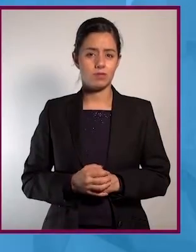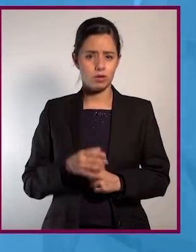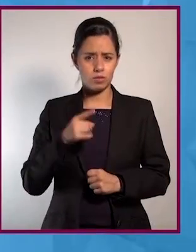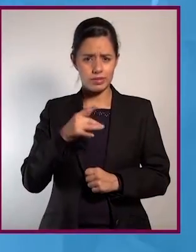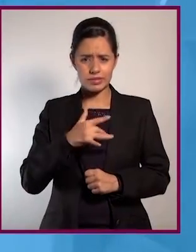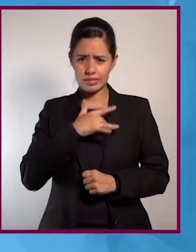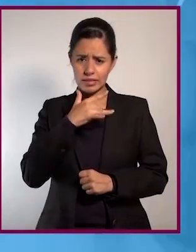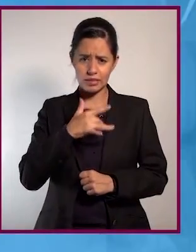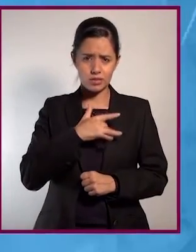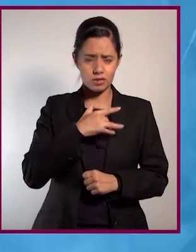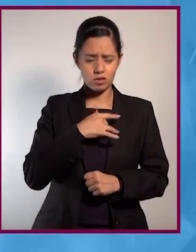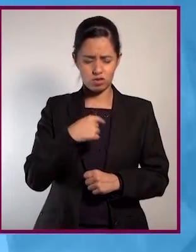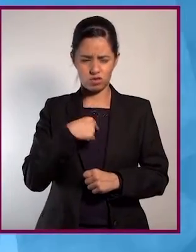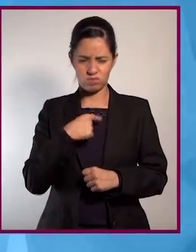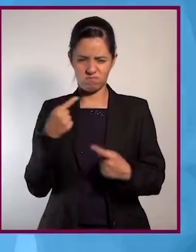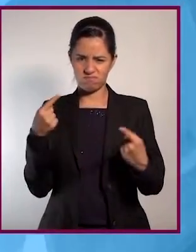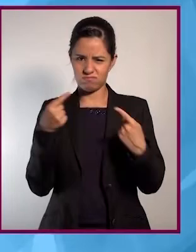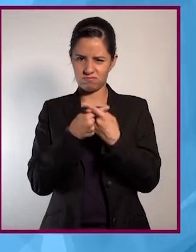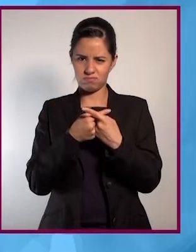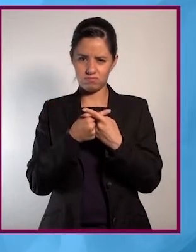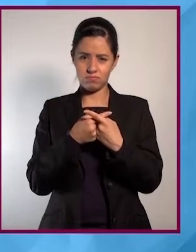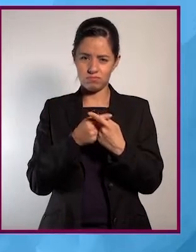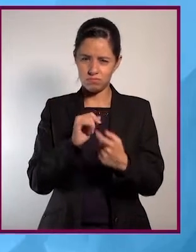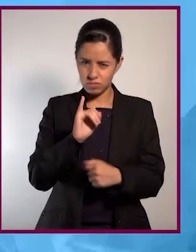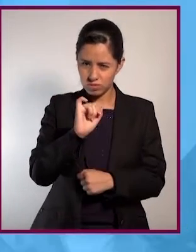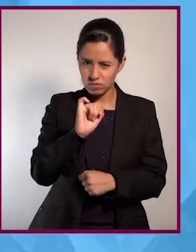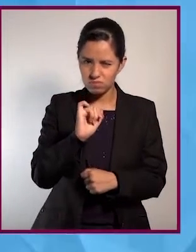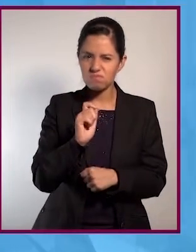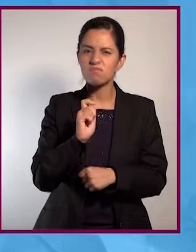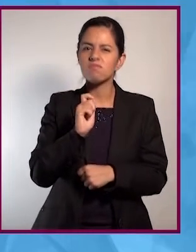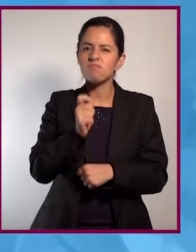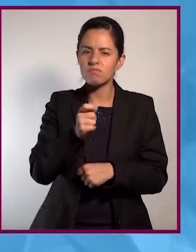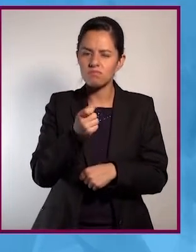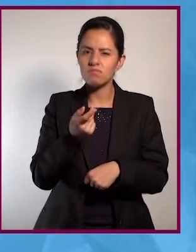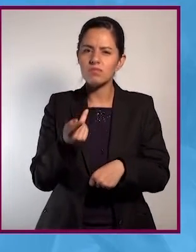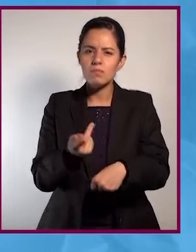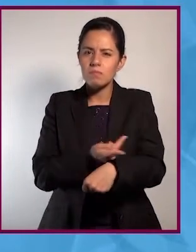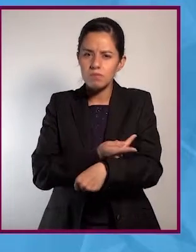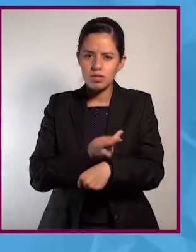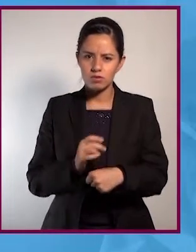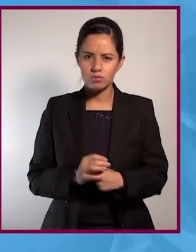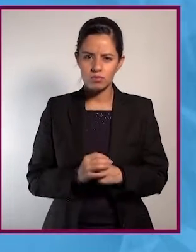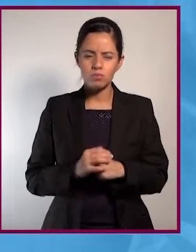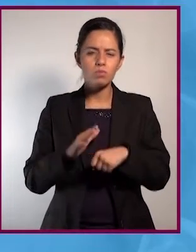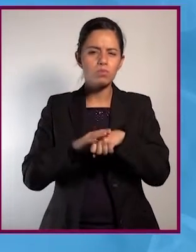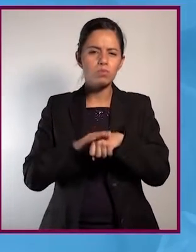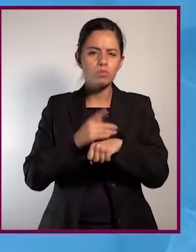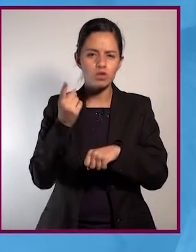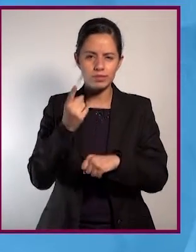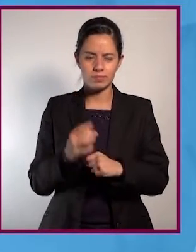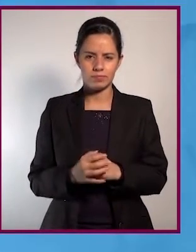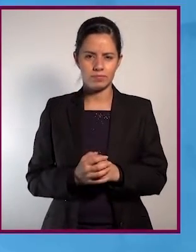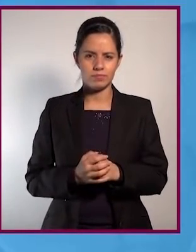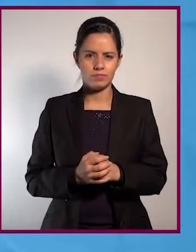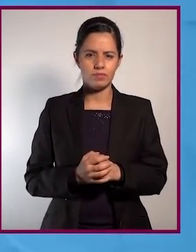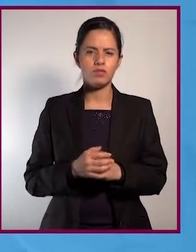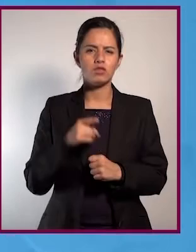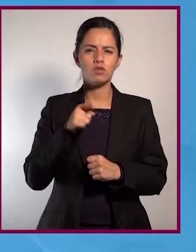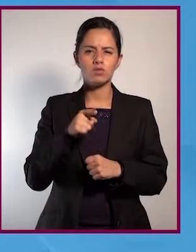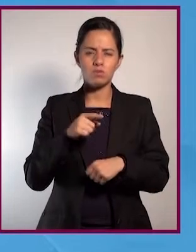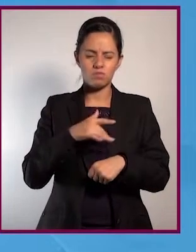¿Alguna vez has tenido una alergia? Sí, sí. ¿Qué provoca la alergia? ¿Qué te pasaba?